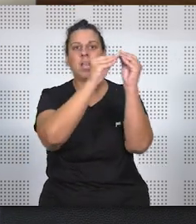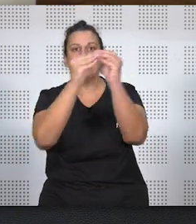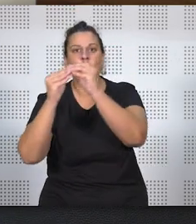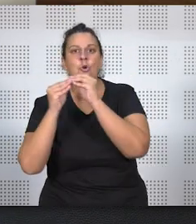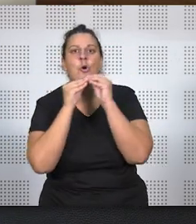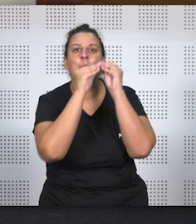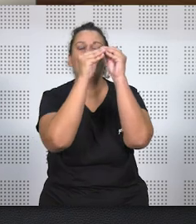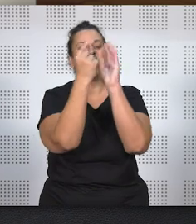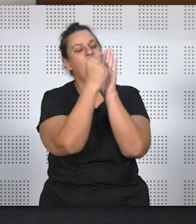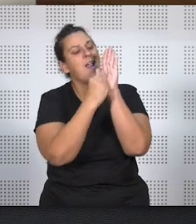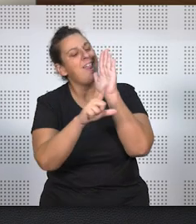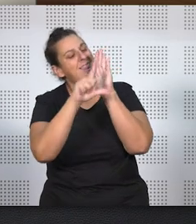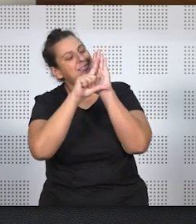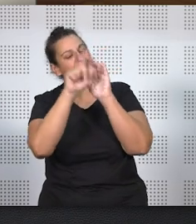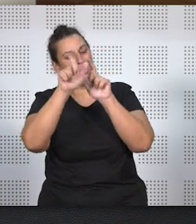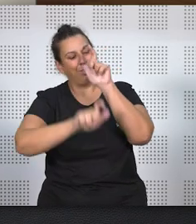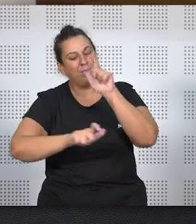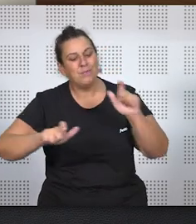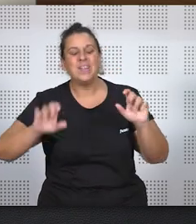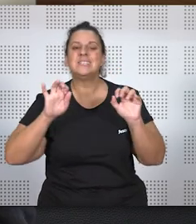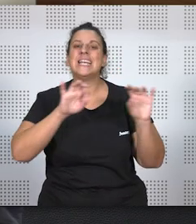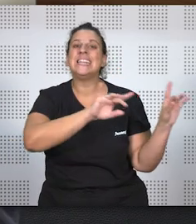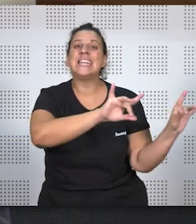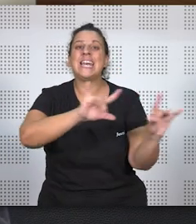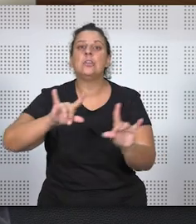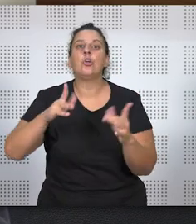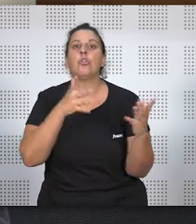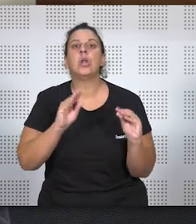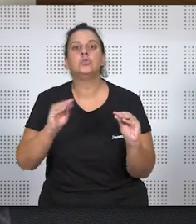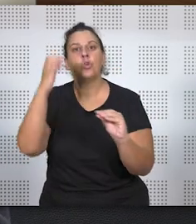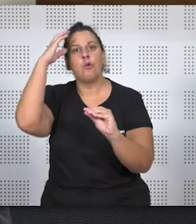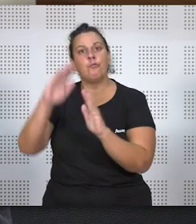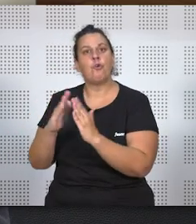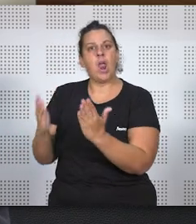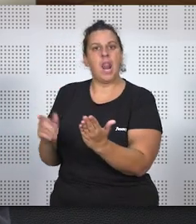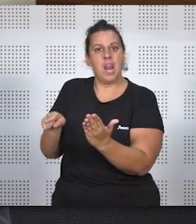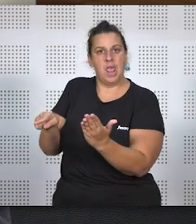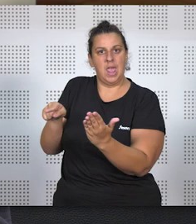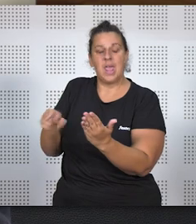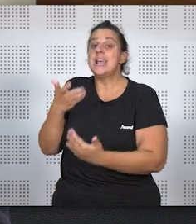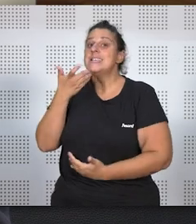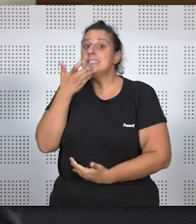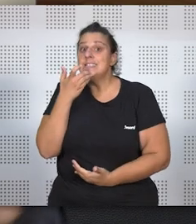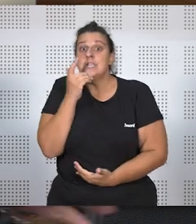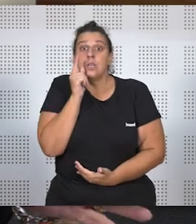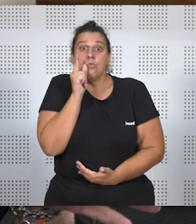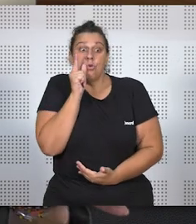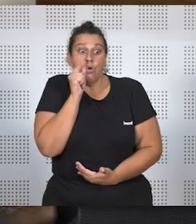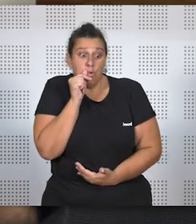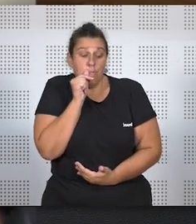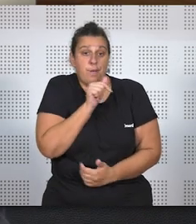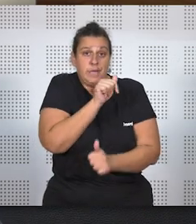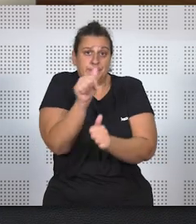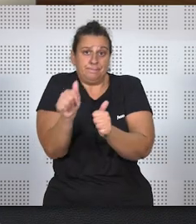unas disposiciones civiles o una legislación civil para los territorios forales. Claro, si el hombre, con la mujer que está